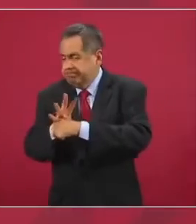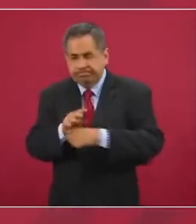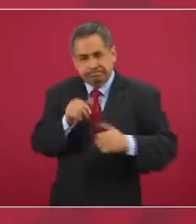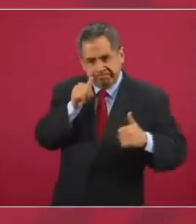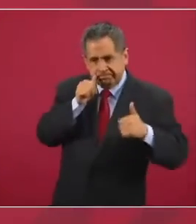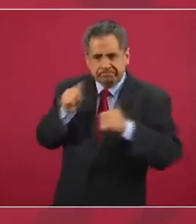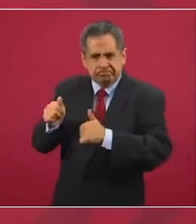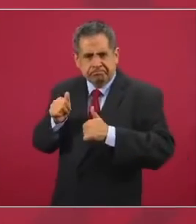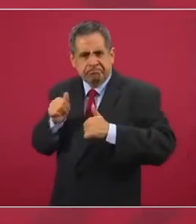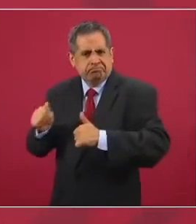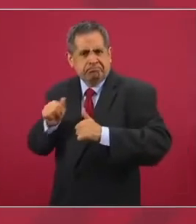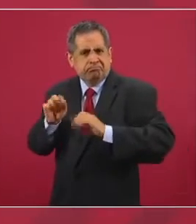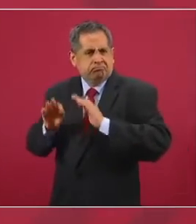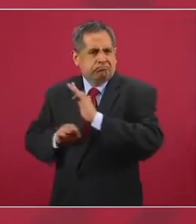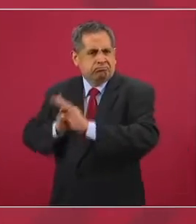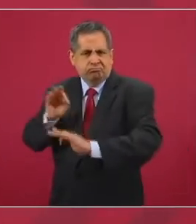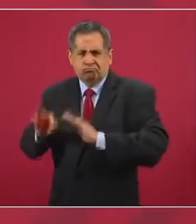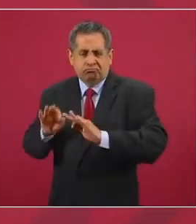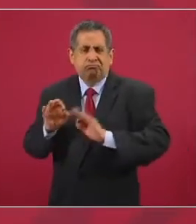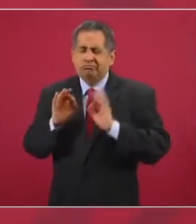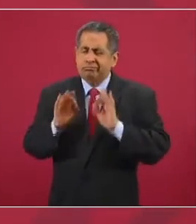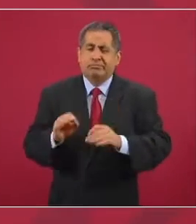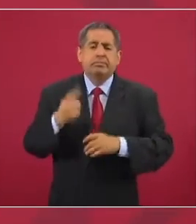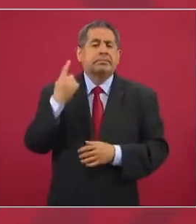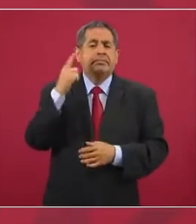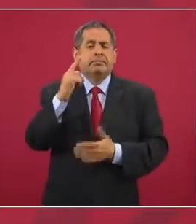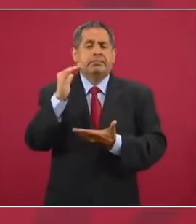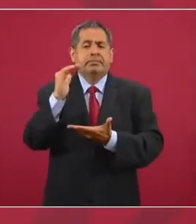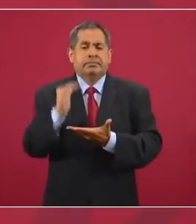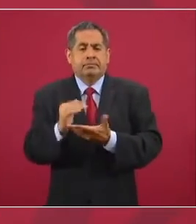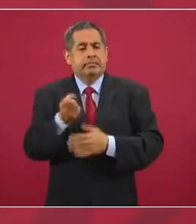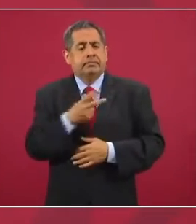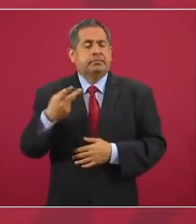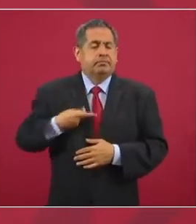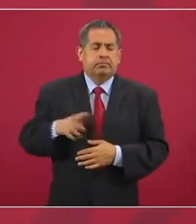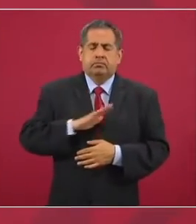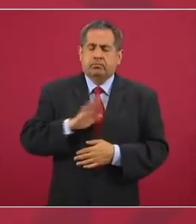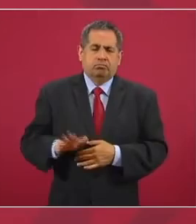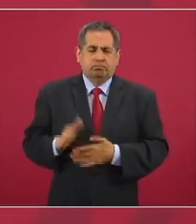reducir al mínimo los fallecimientos.